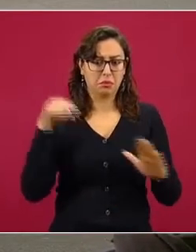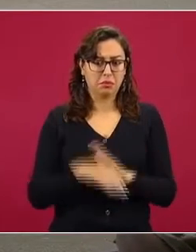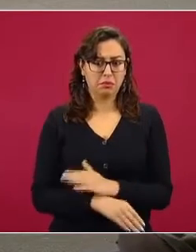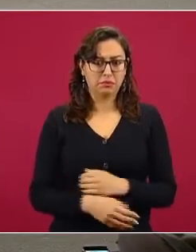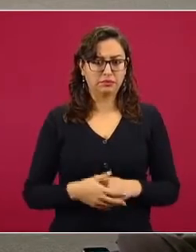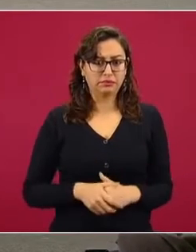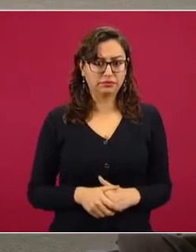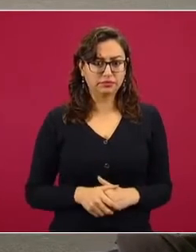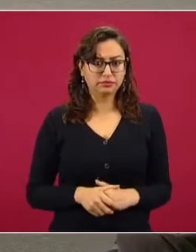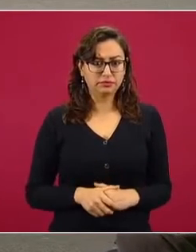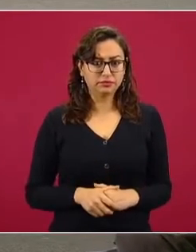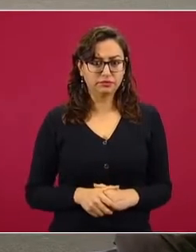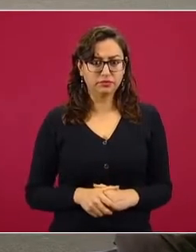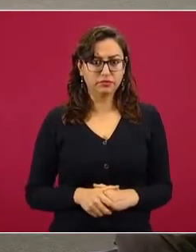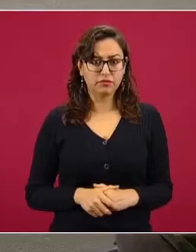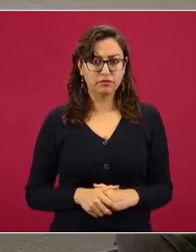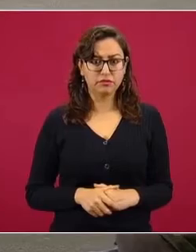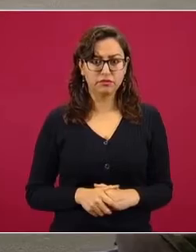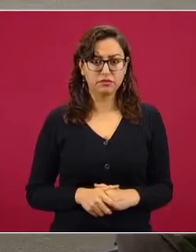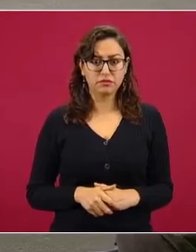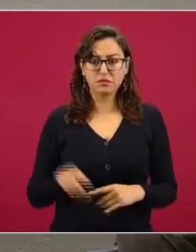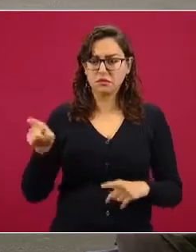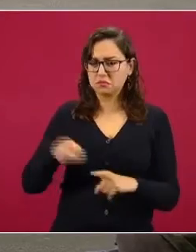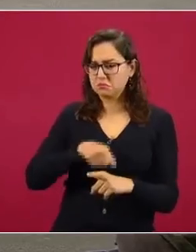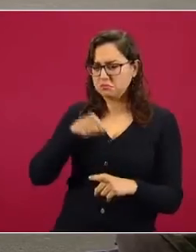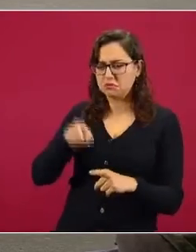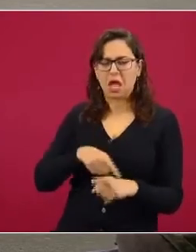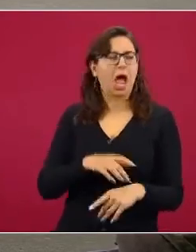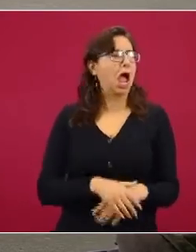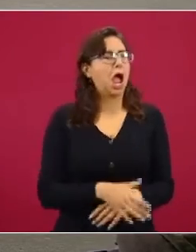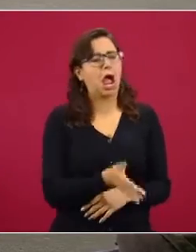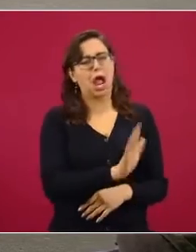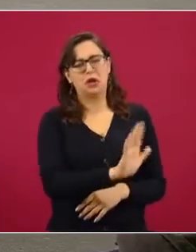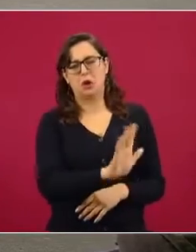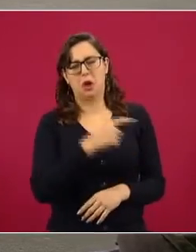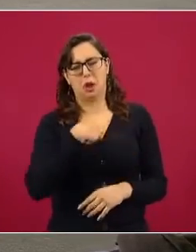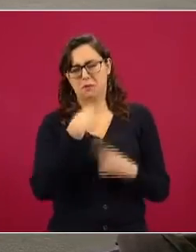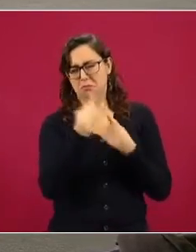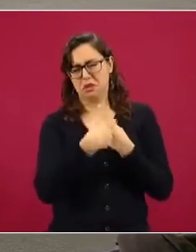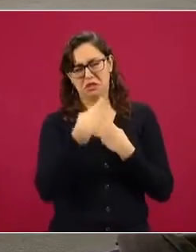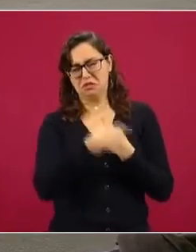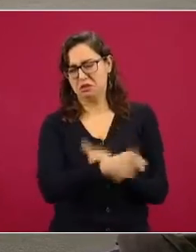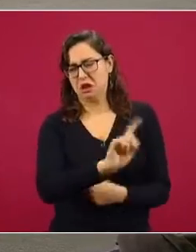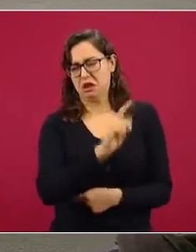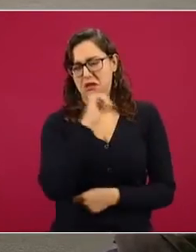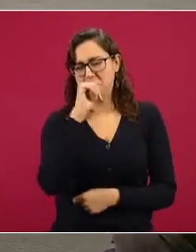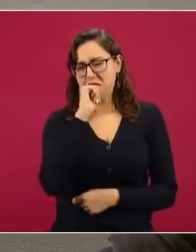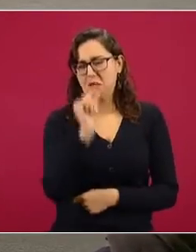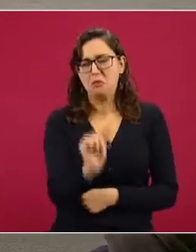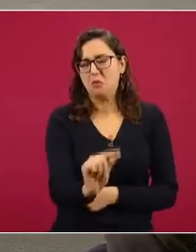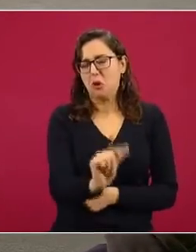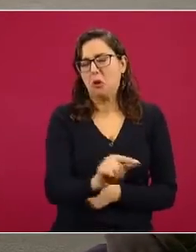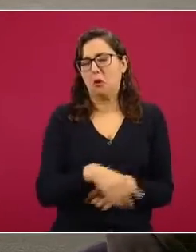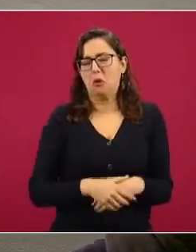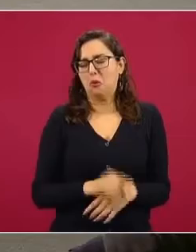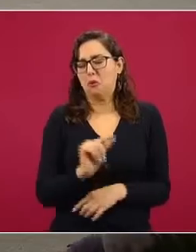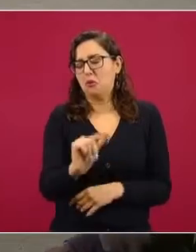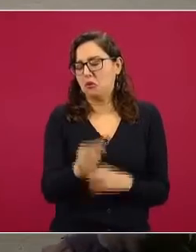ha recibido críticas muy poquitas el gobierno por cierto